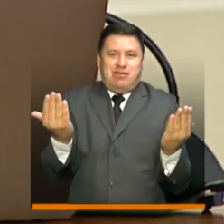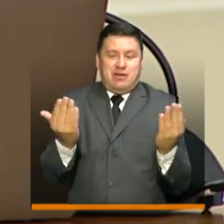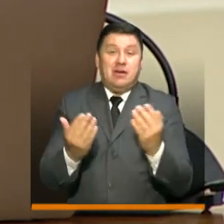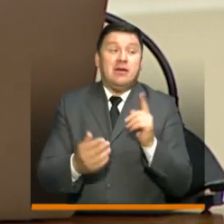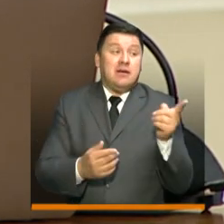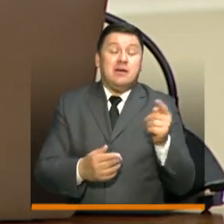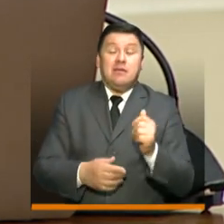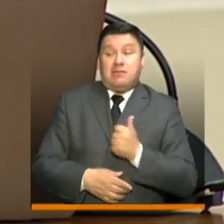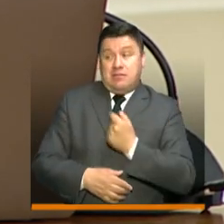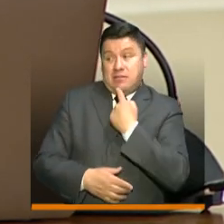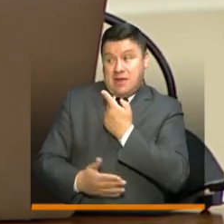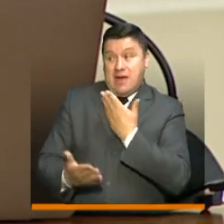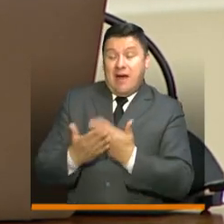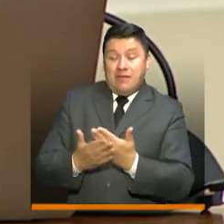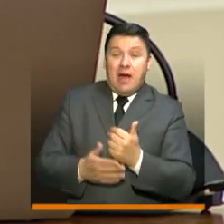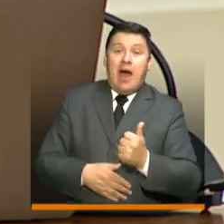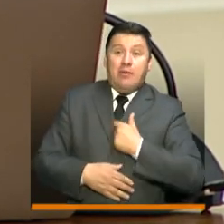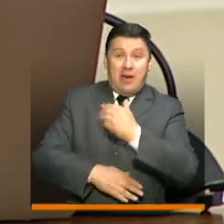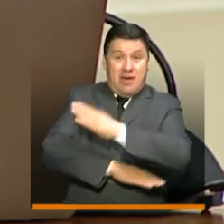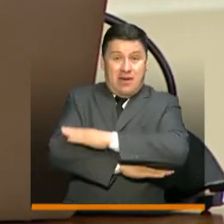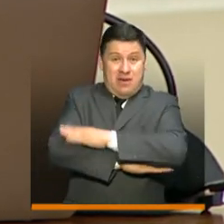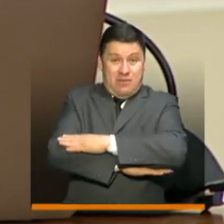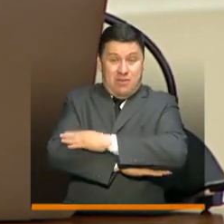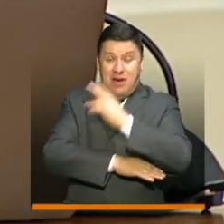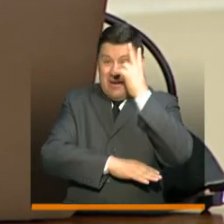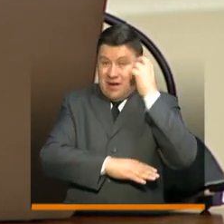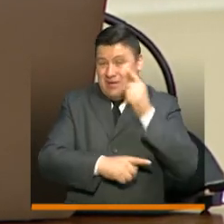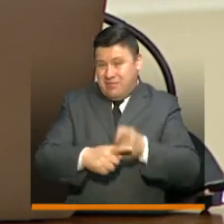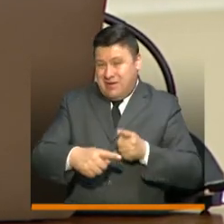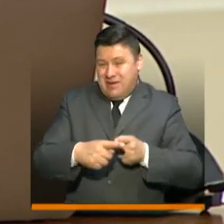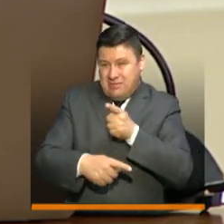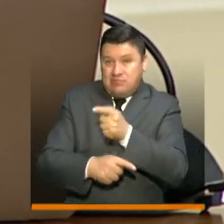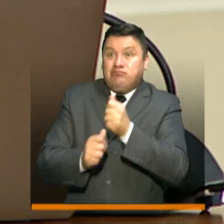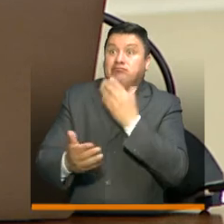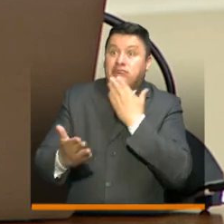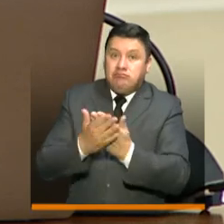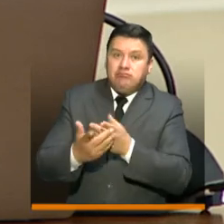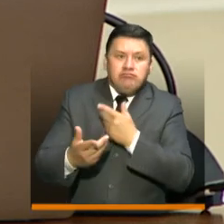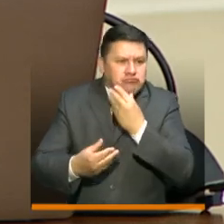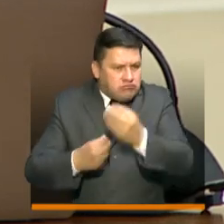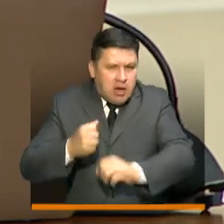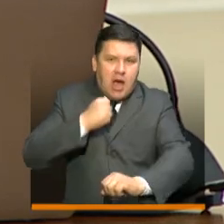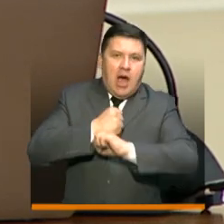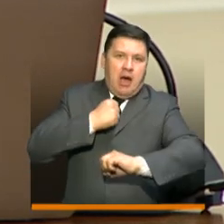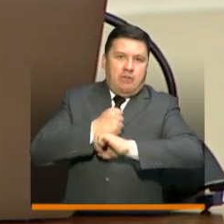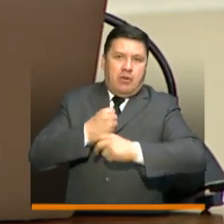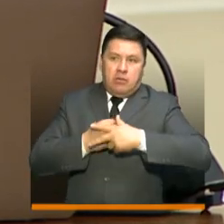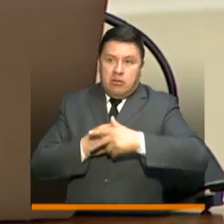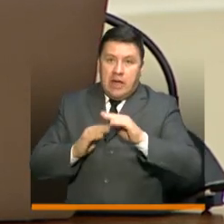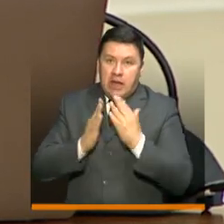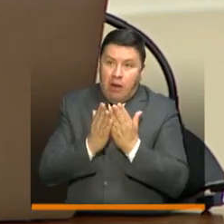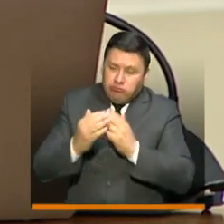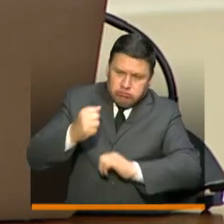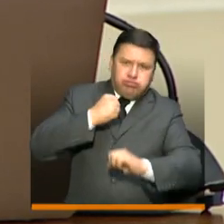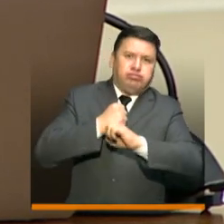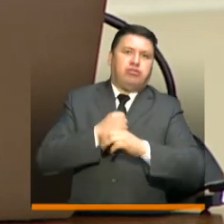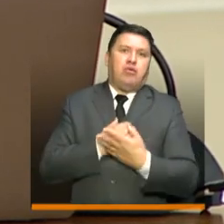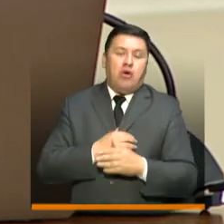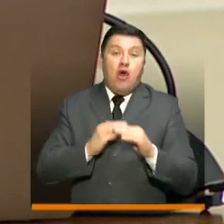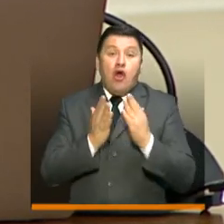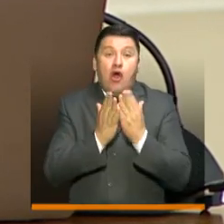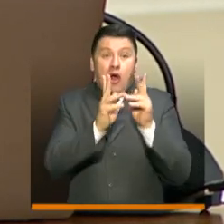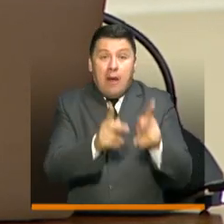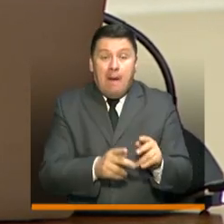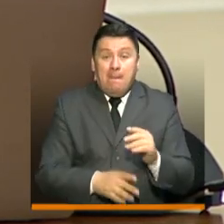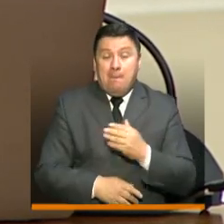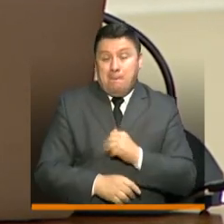le dio el agradecimiento a la embajada británica, darle al Consejo Británico, quien ha estado detrás del desarrollo de esta herramienta. Y para quienes de los colegios